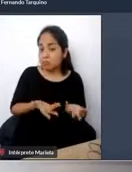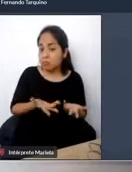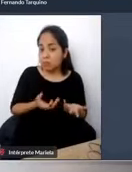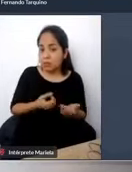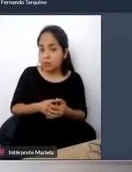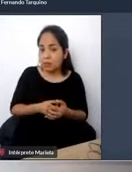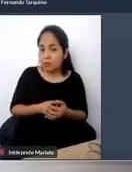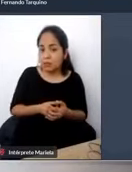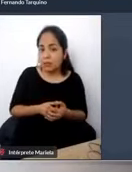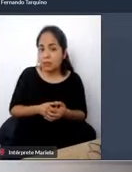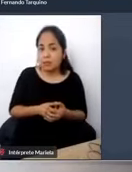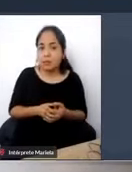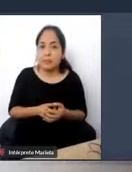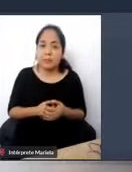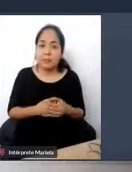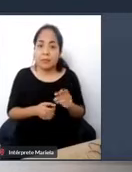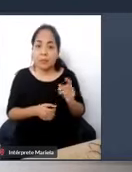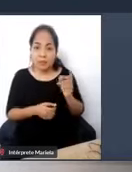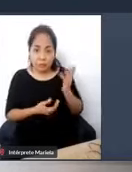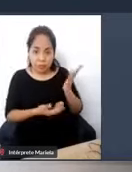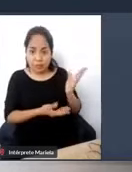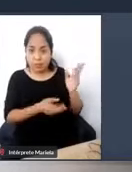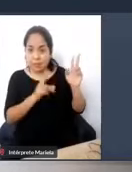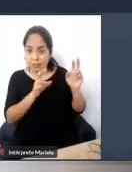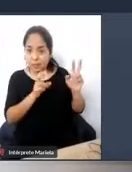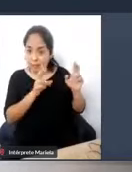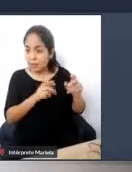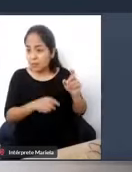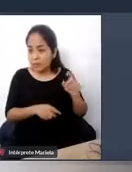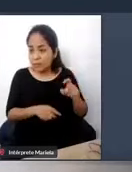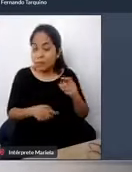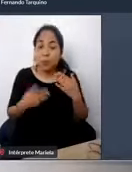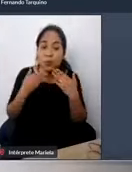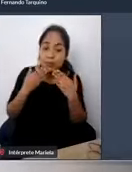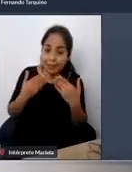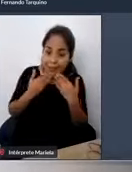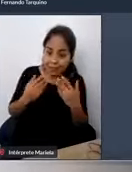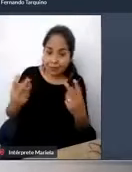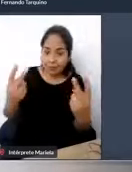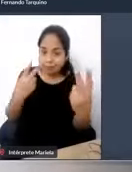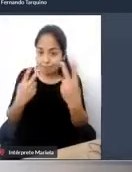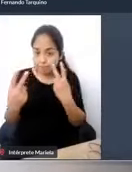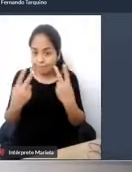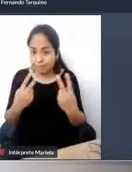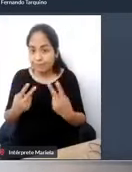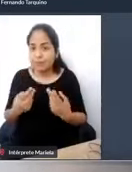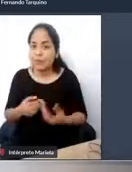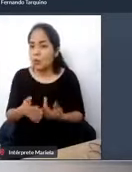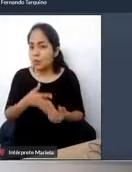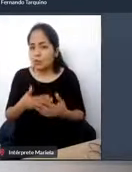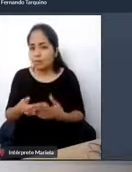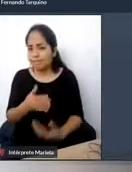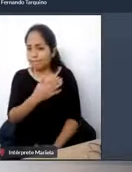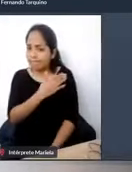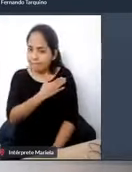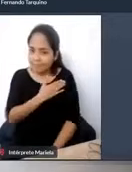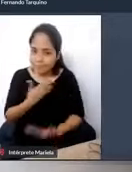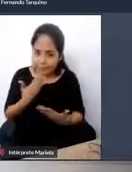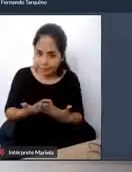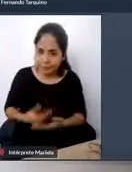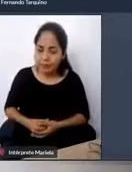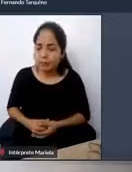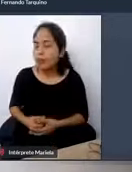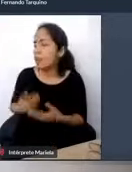genera sola la necesidad, ¿no? Bien, les agradezco mucho por su tiempo y quedo a sus órdenes. Muchas gracias a usted,